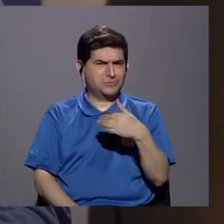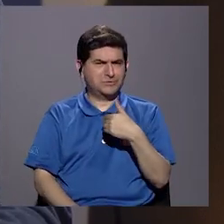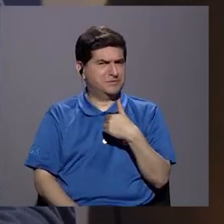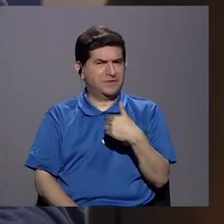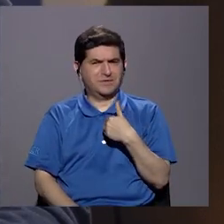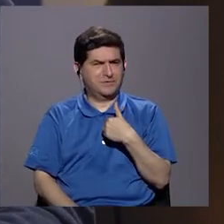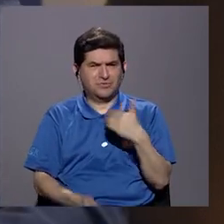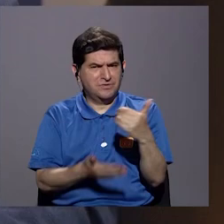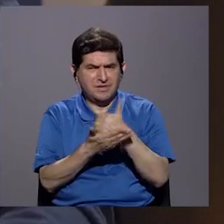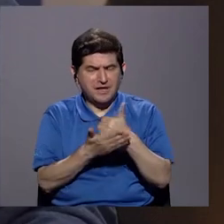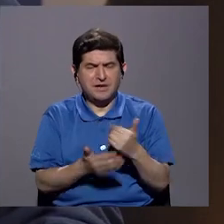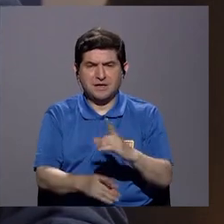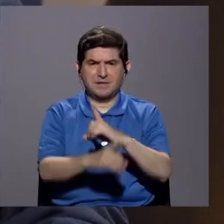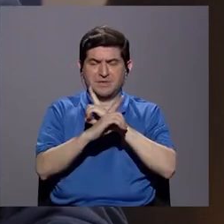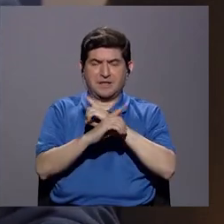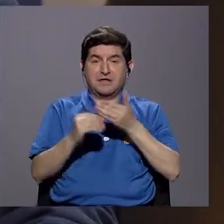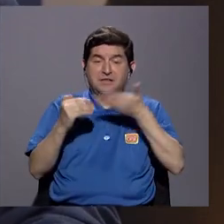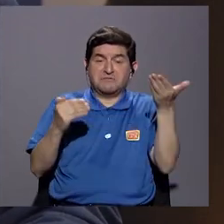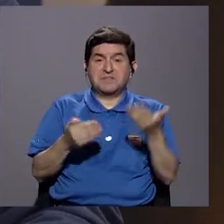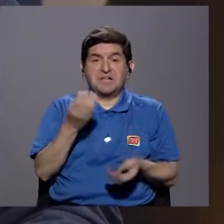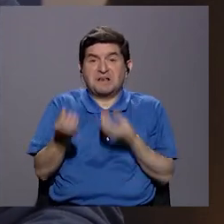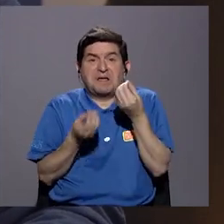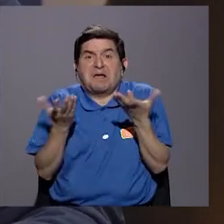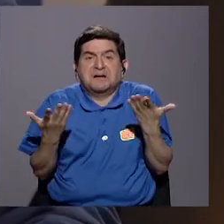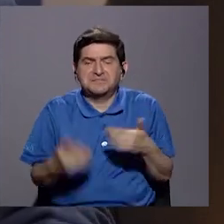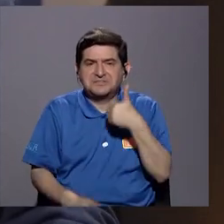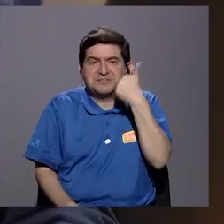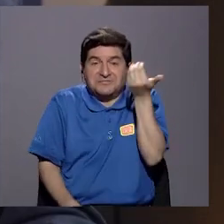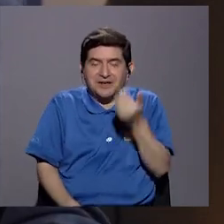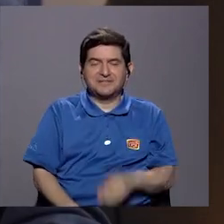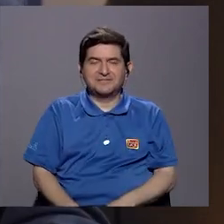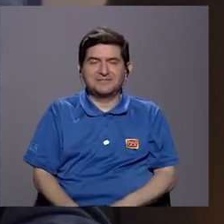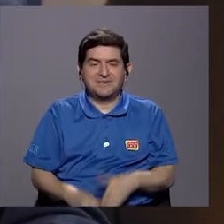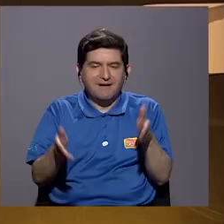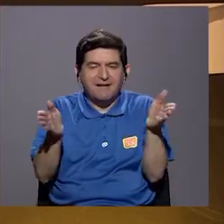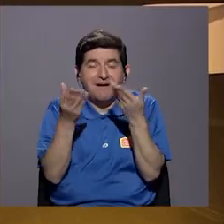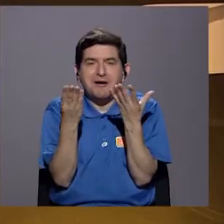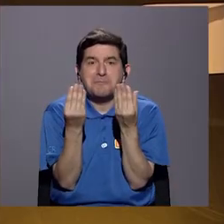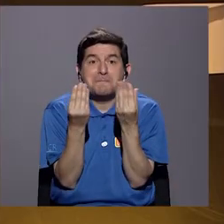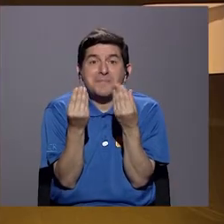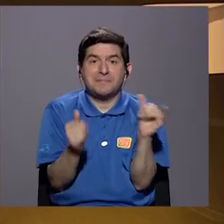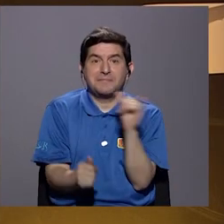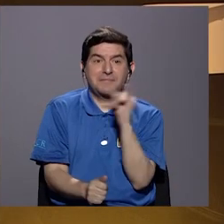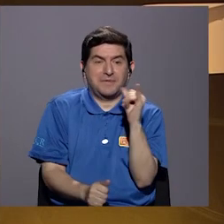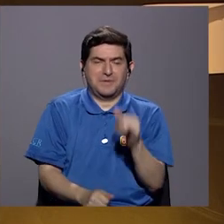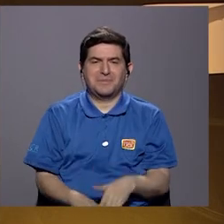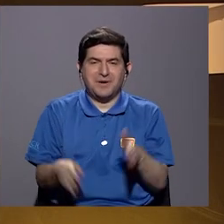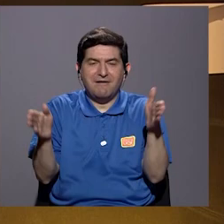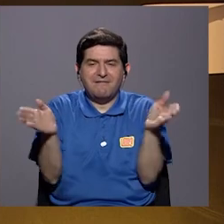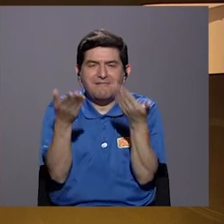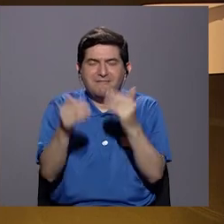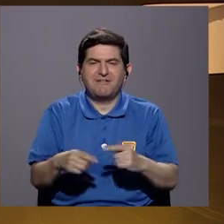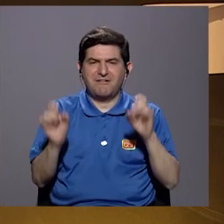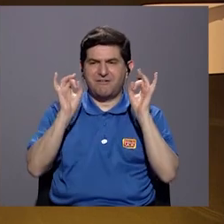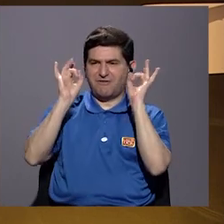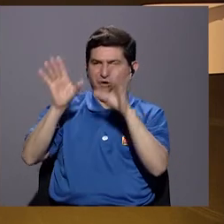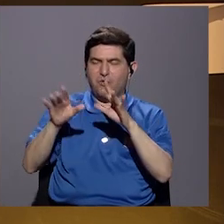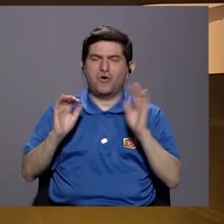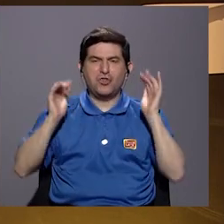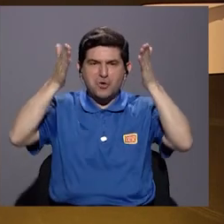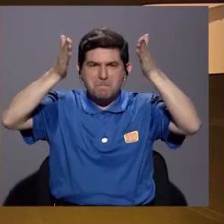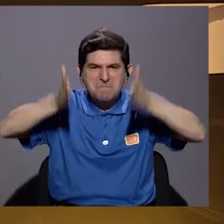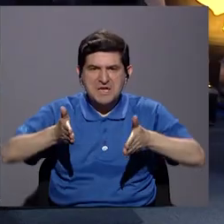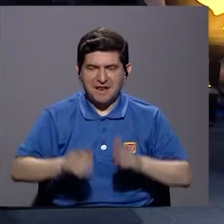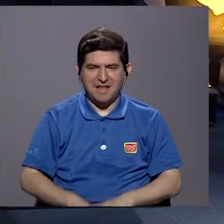tiene demasiados recursos para defender algunas cosas, lo que puede hacer fácilmente es alimentar el miedo. Es el mismo miedo que alimenta el odio contra los